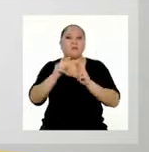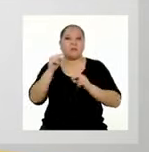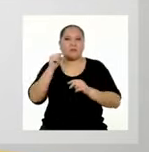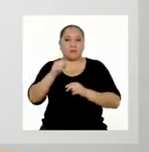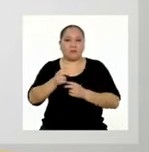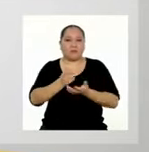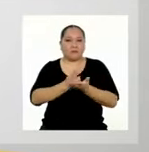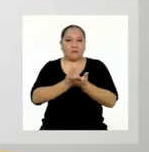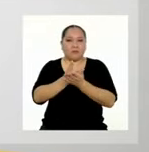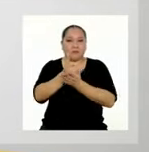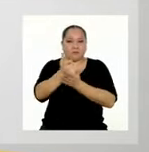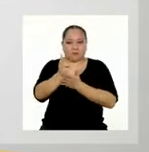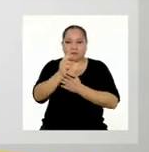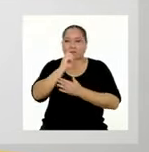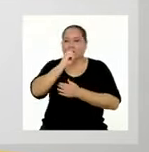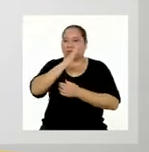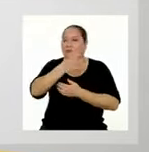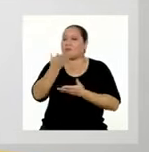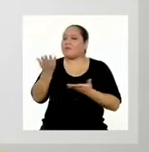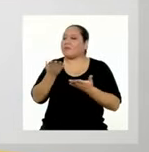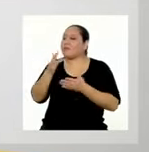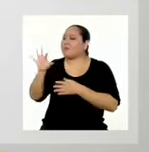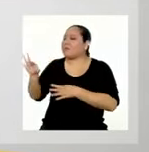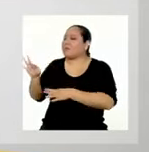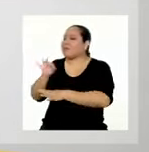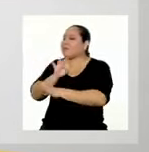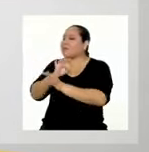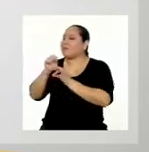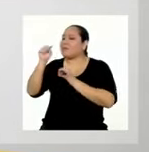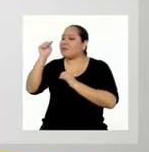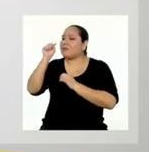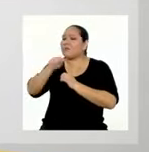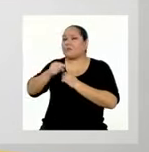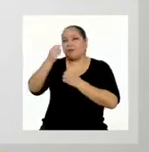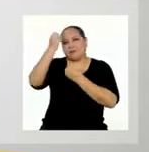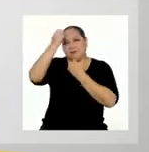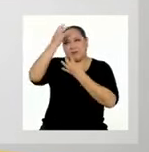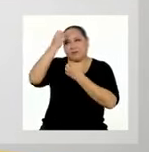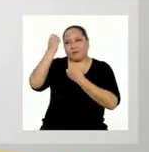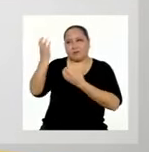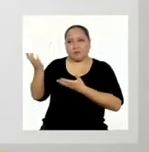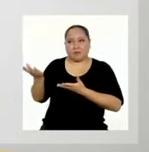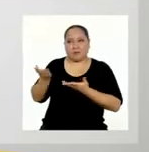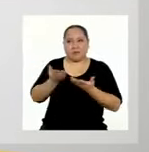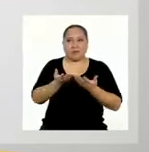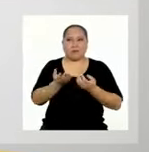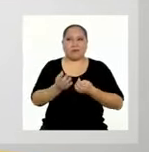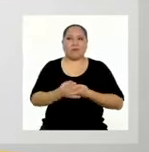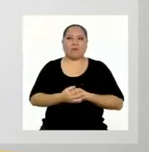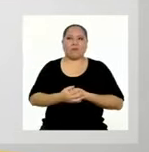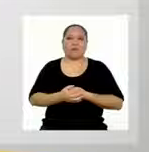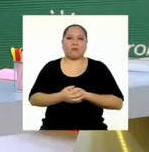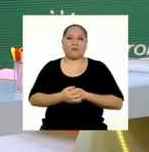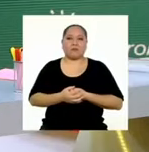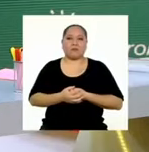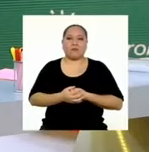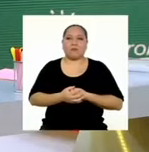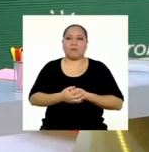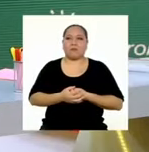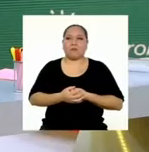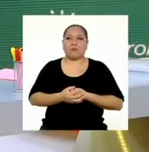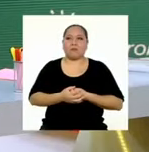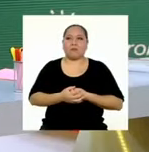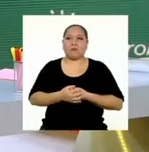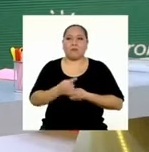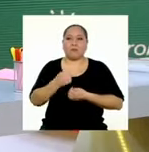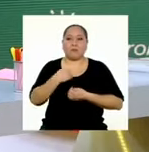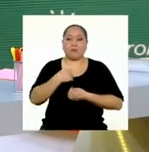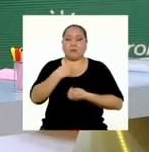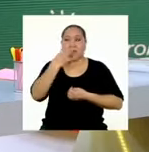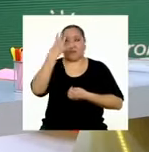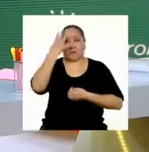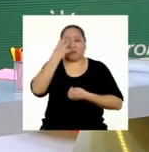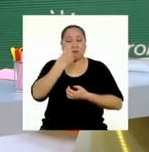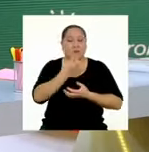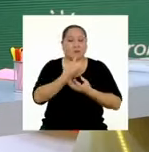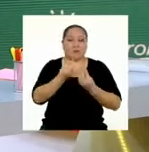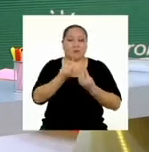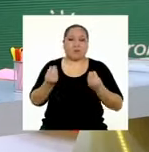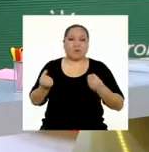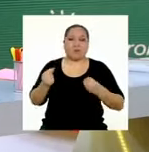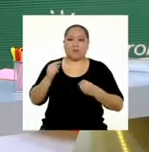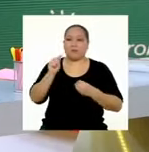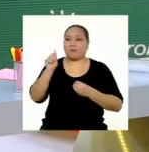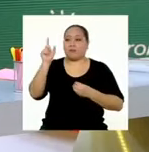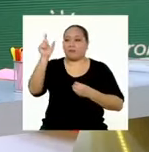honestidad, de hacer referencia a las personas que han elaborado lo que nosotros estamos usando. A mí me molestaría muchísimo